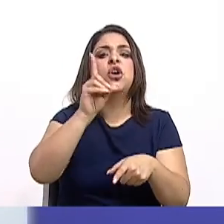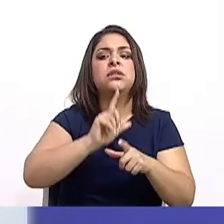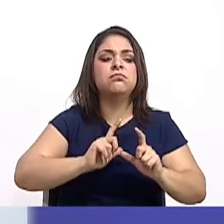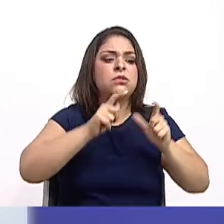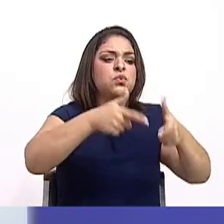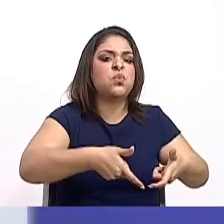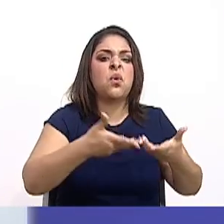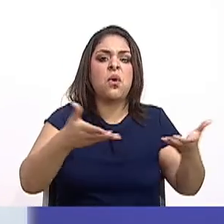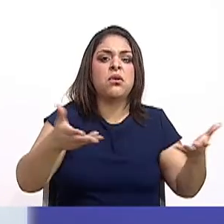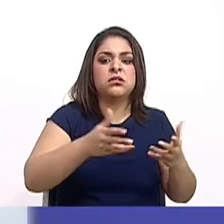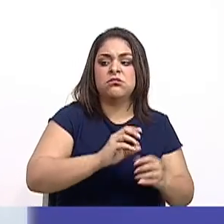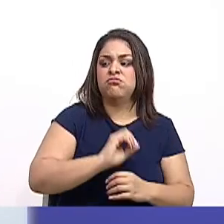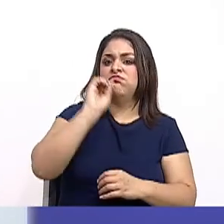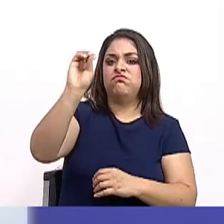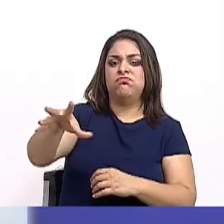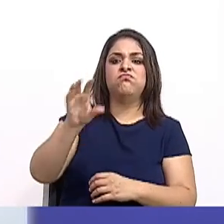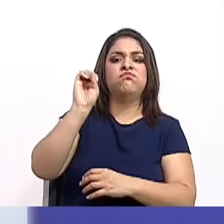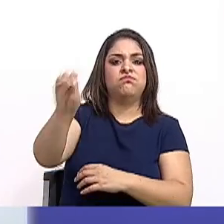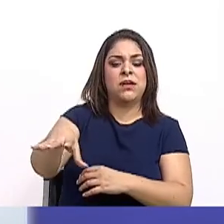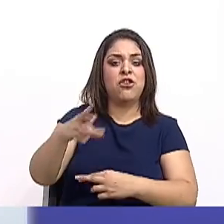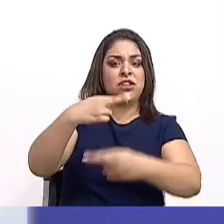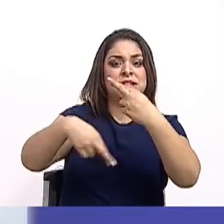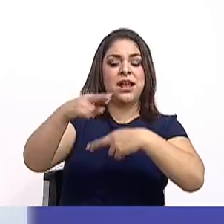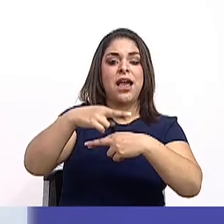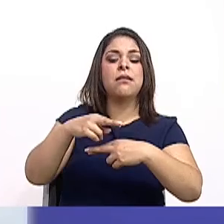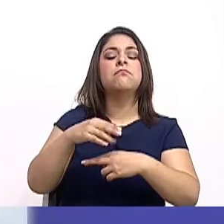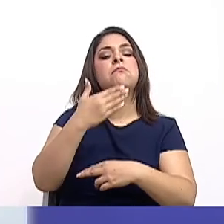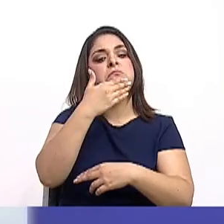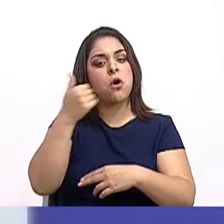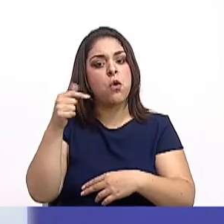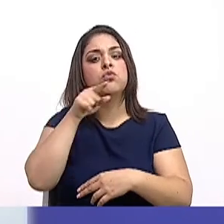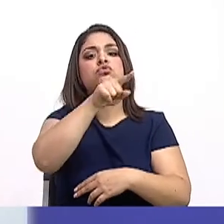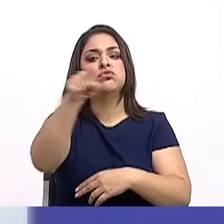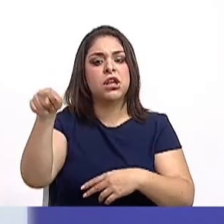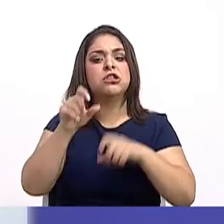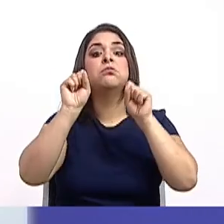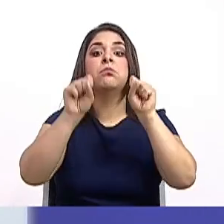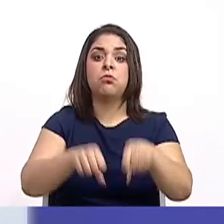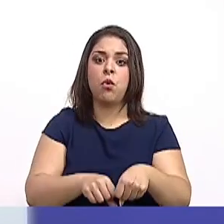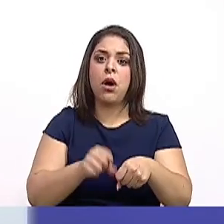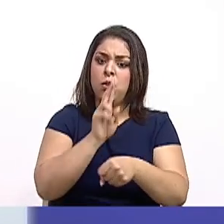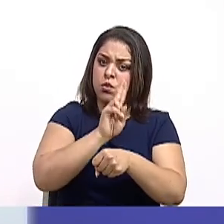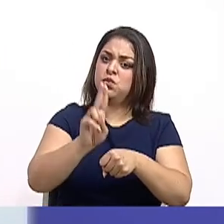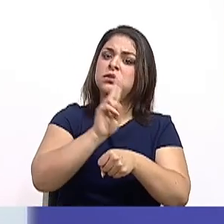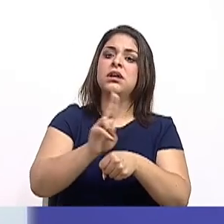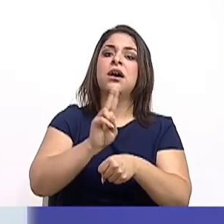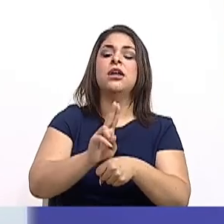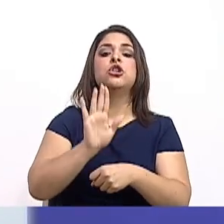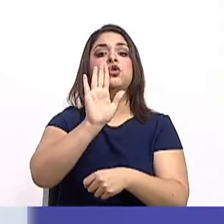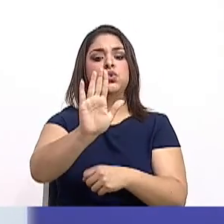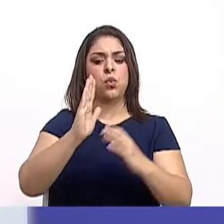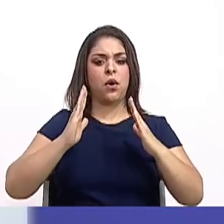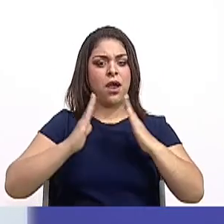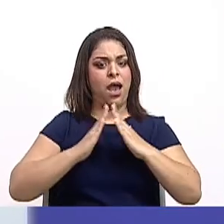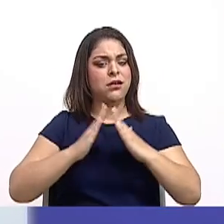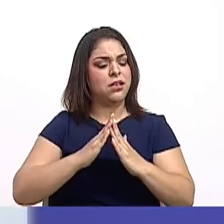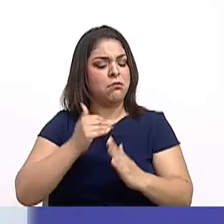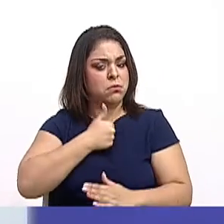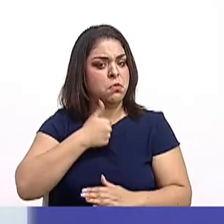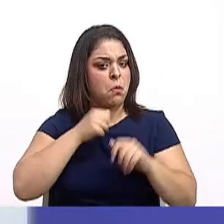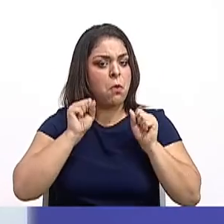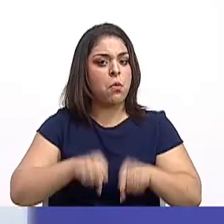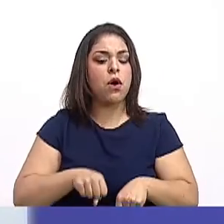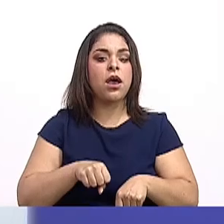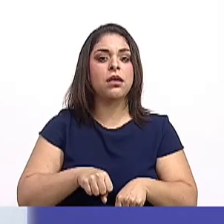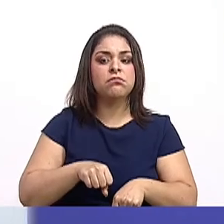reciclajes que estamos realizando en casa, lo pueden ustedes utilizar en la casa misma, pueden buscar